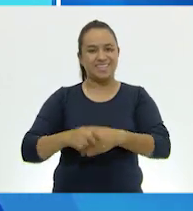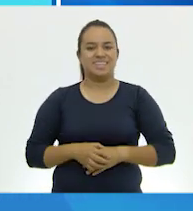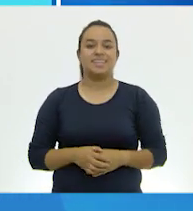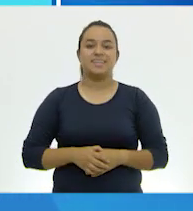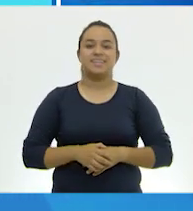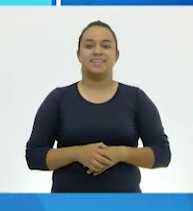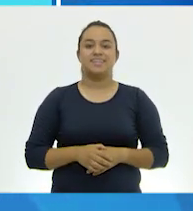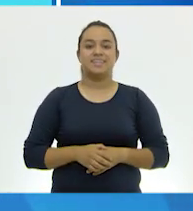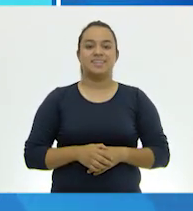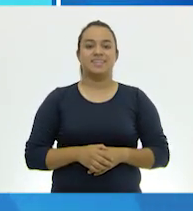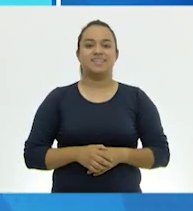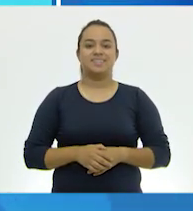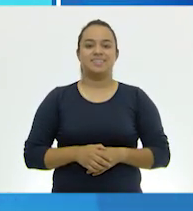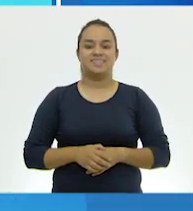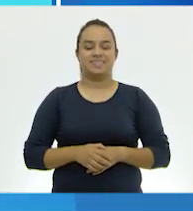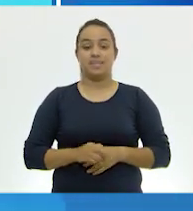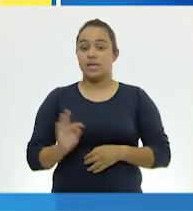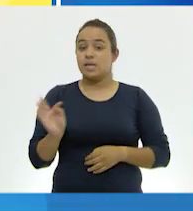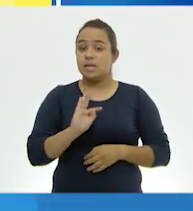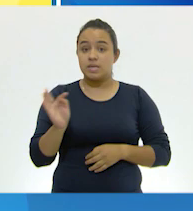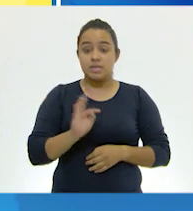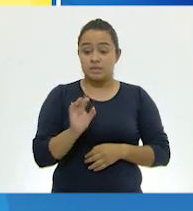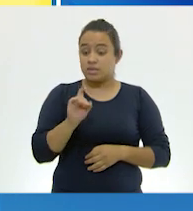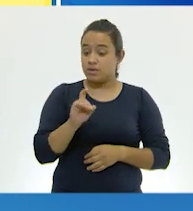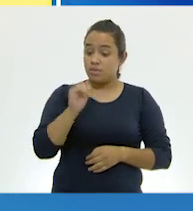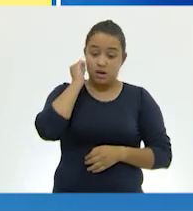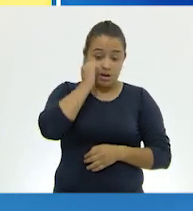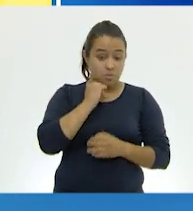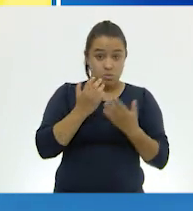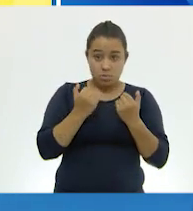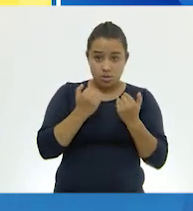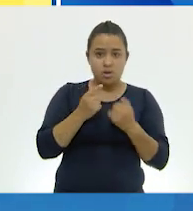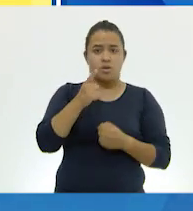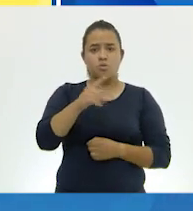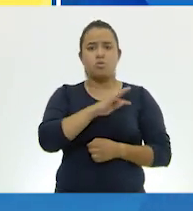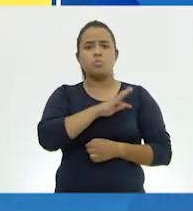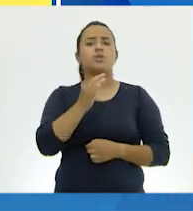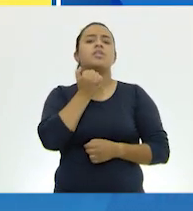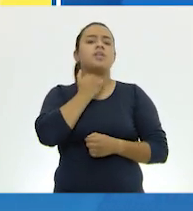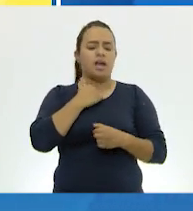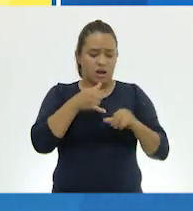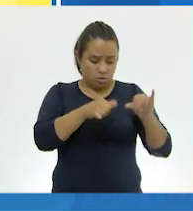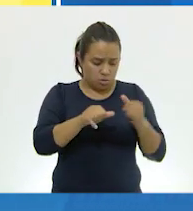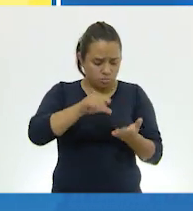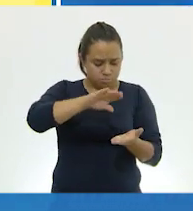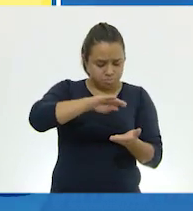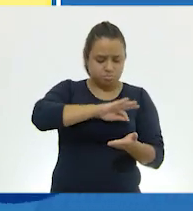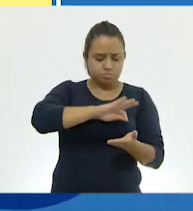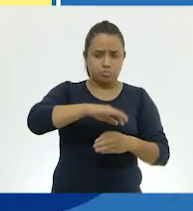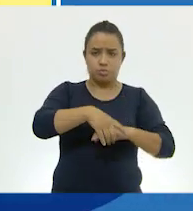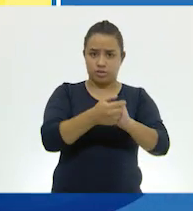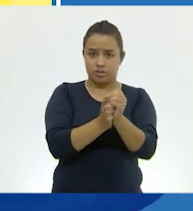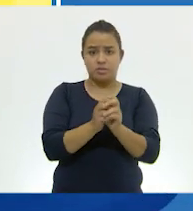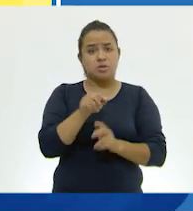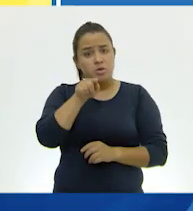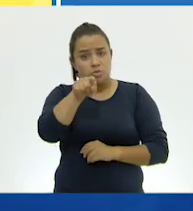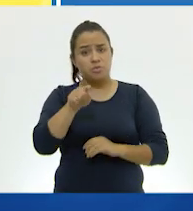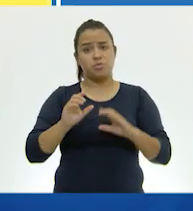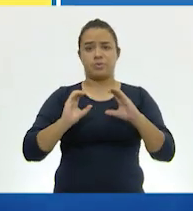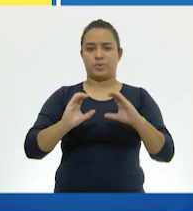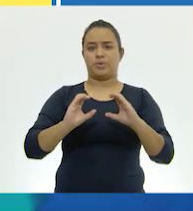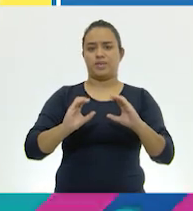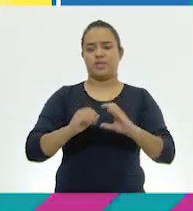limpias. Si no tienes agua y jabón, usa desinfectantes a base de alcohol. ¡Cuídate!